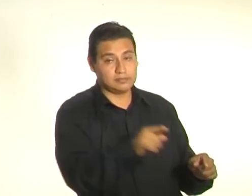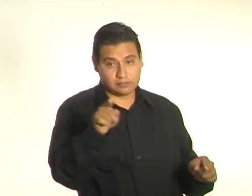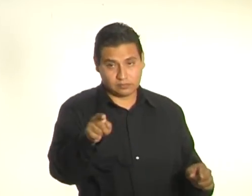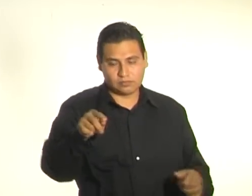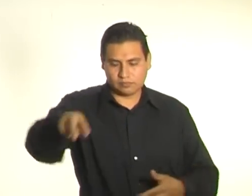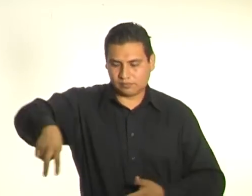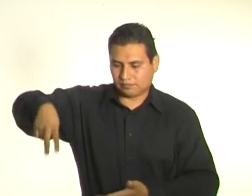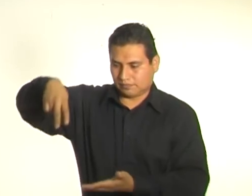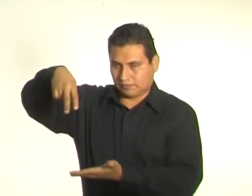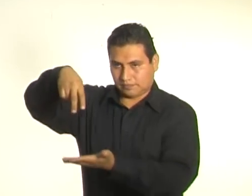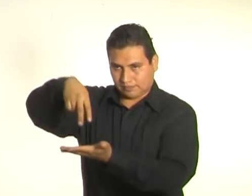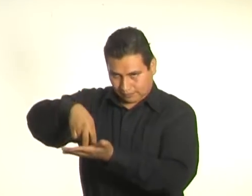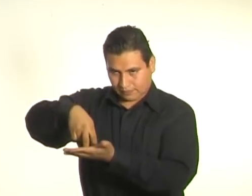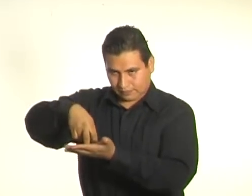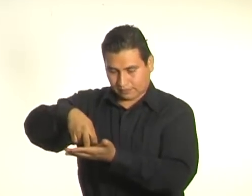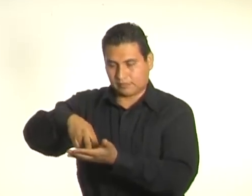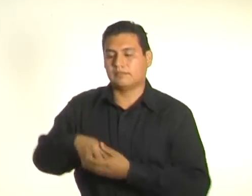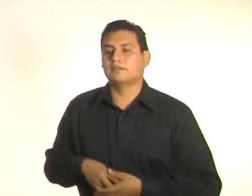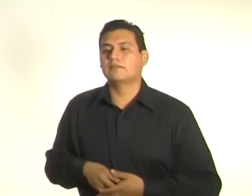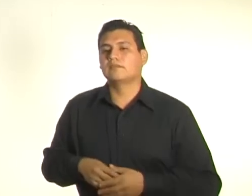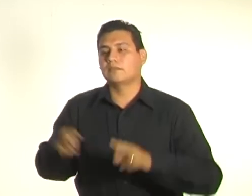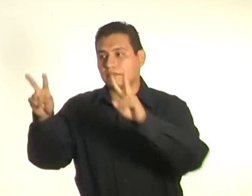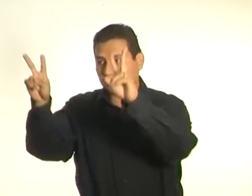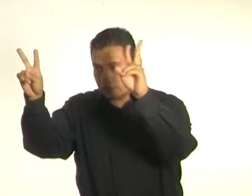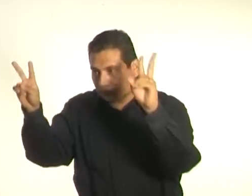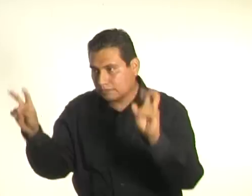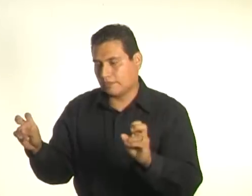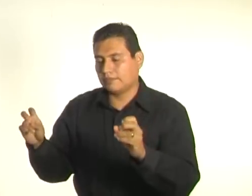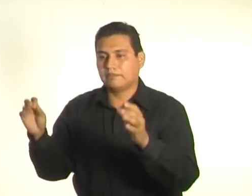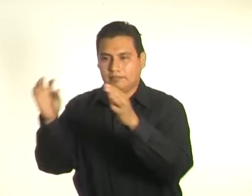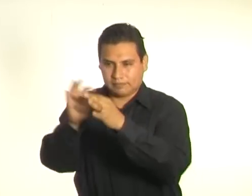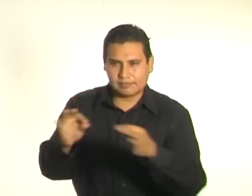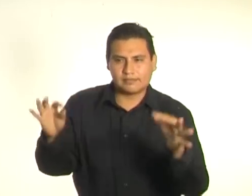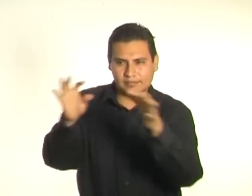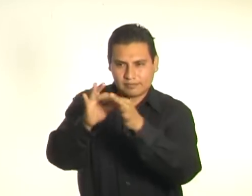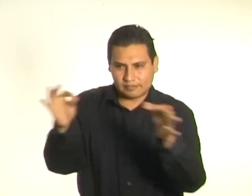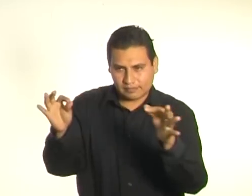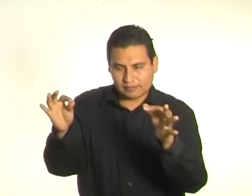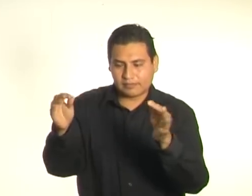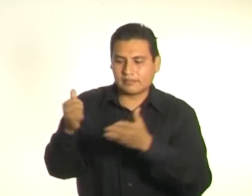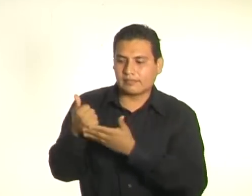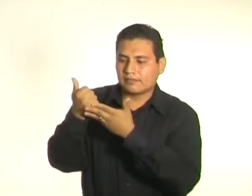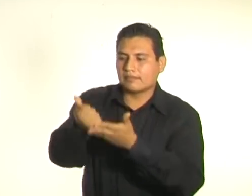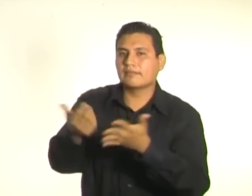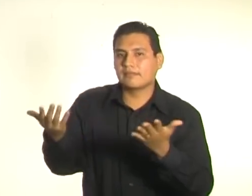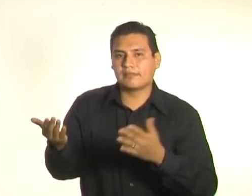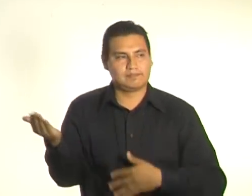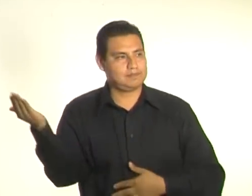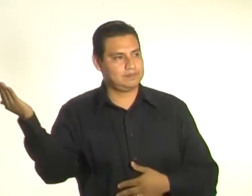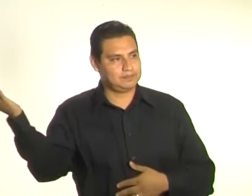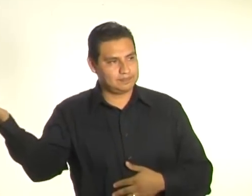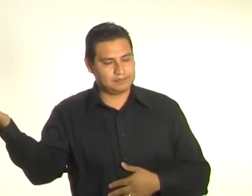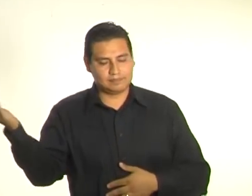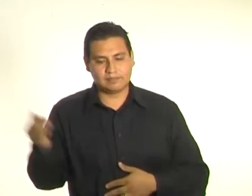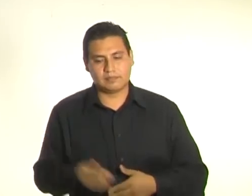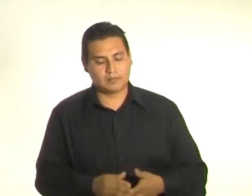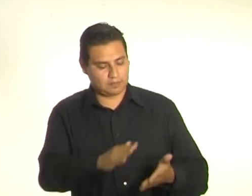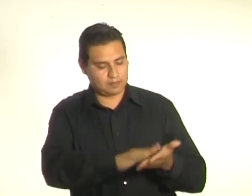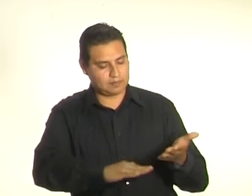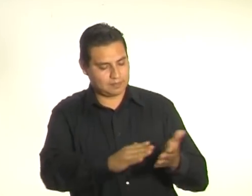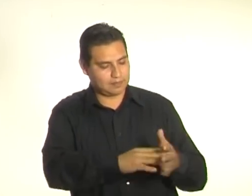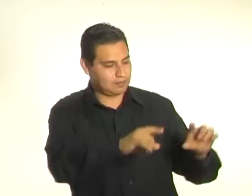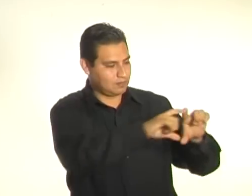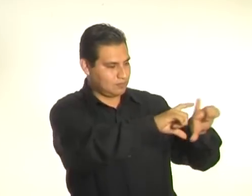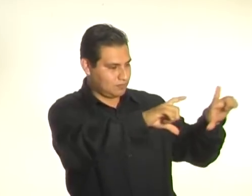tarjetas, ¿sí? Las tarjetas como estas que traigo aquí. Pueden hacerlas en hojas blancas o bien pueden ir a comprar las